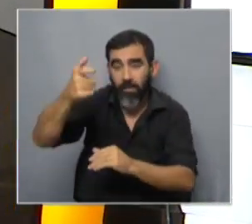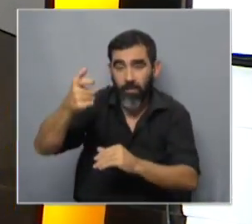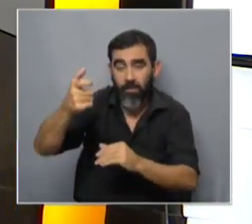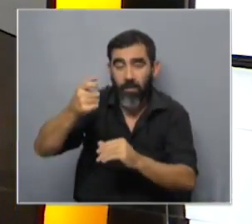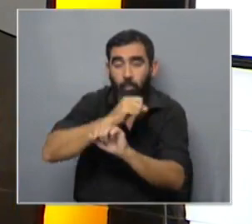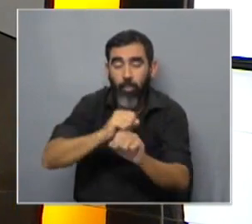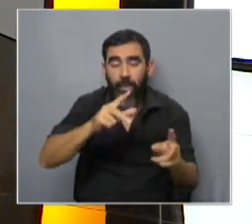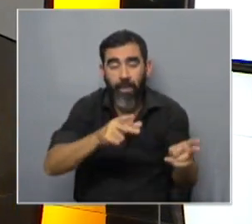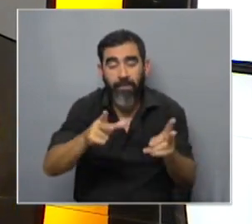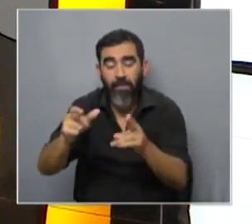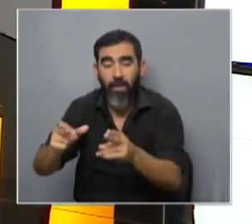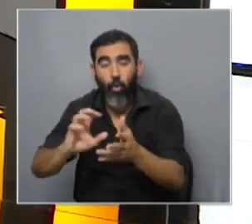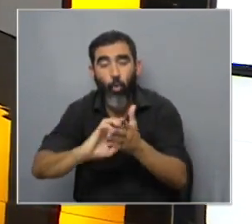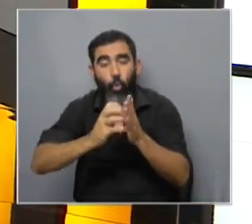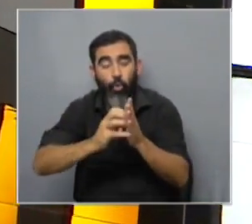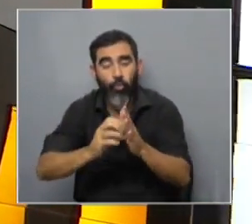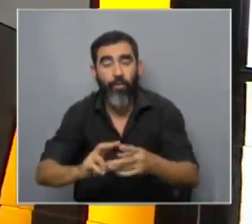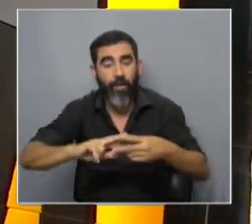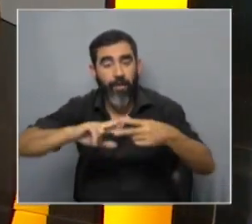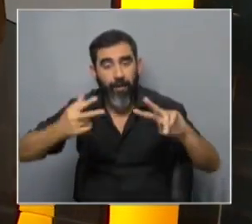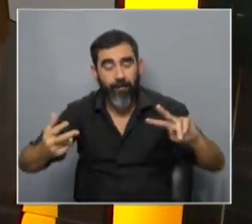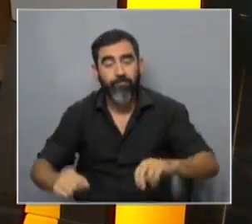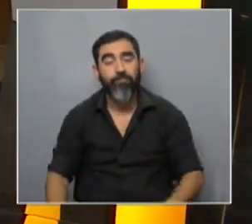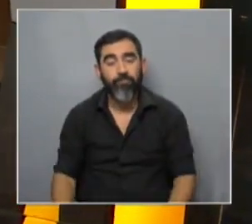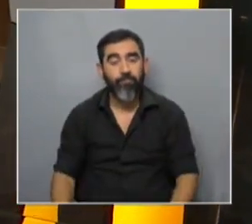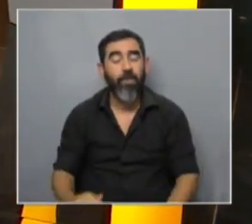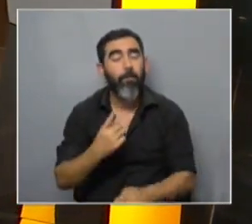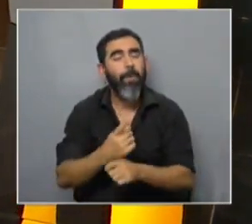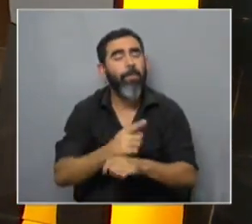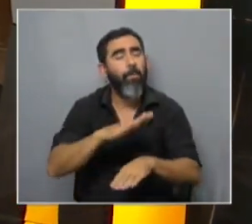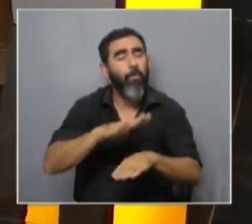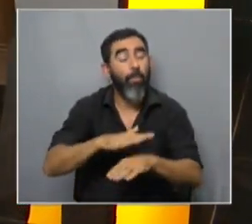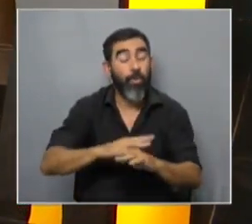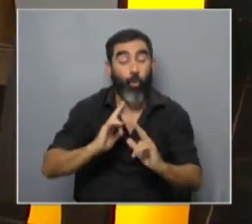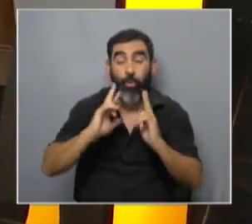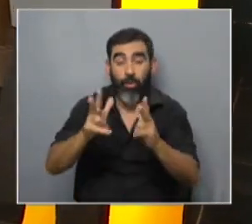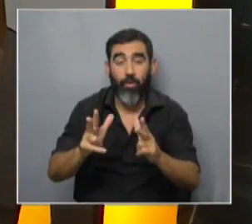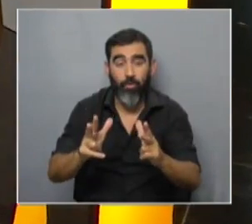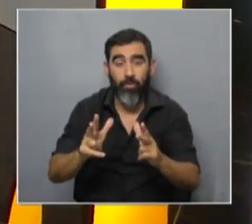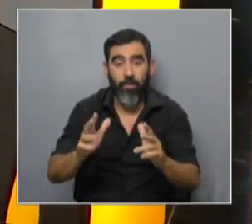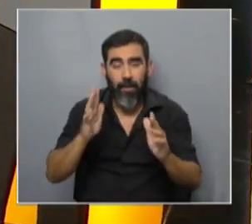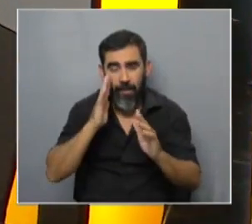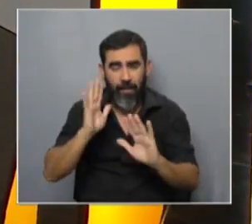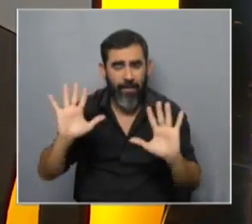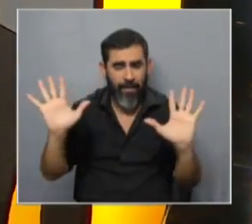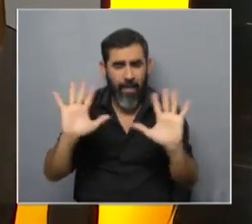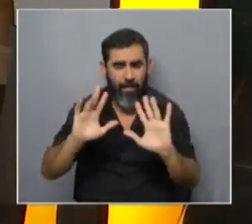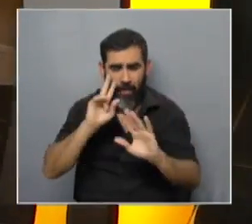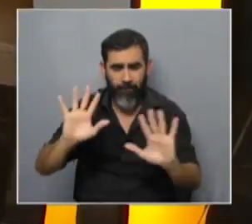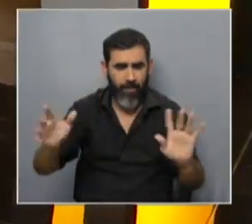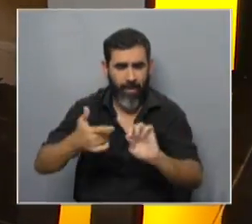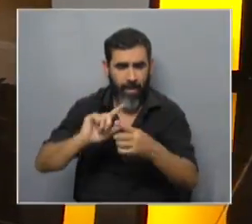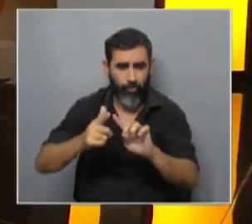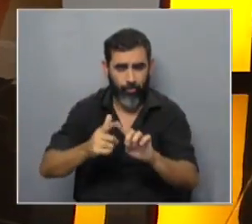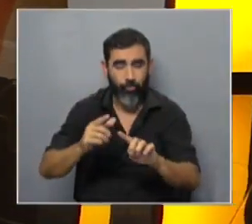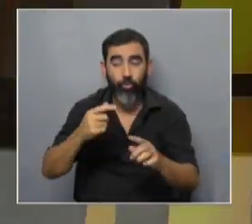permite editar un código genético? Sí, ya desde un principio te puedo adelantar que no tiene absolutamente ninguna relación lo